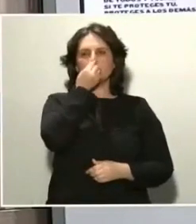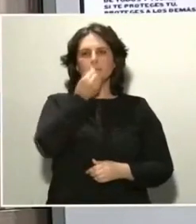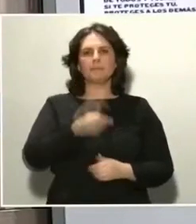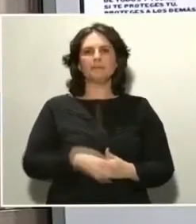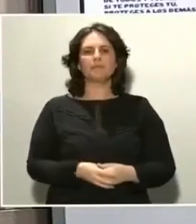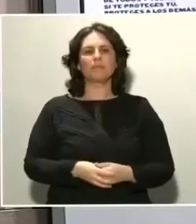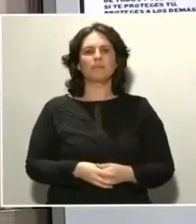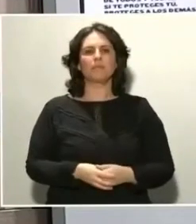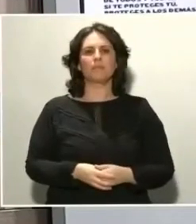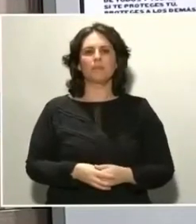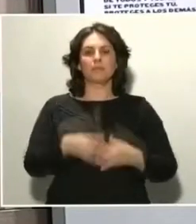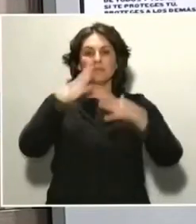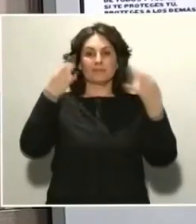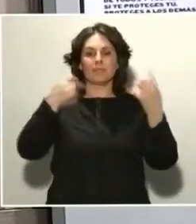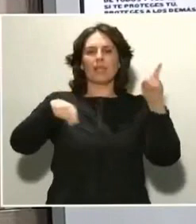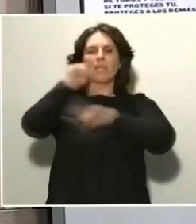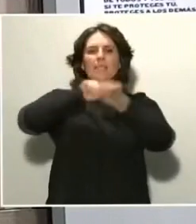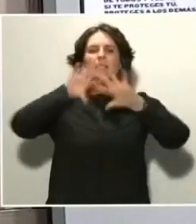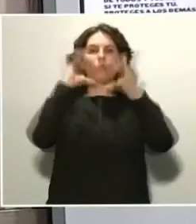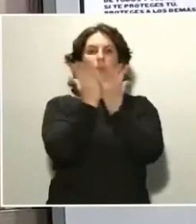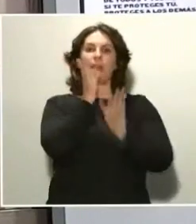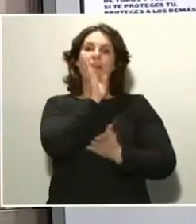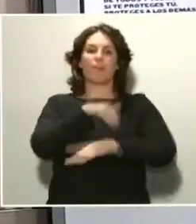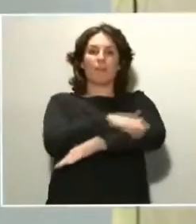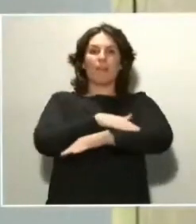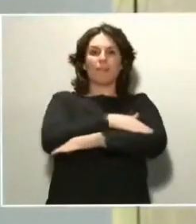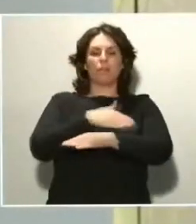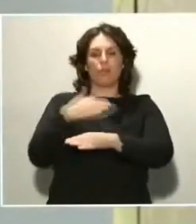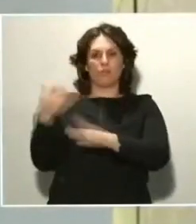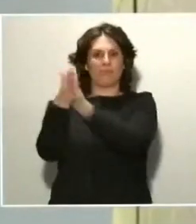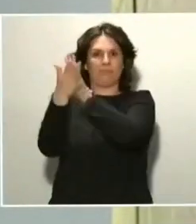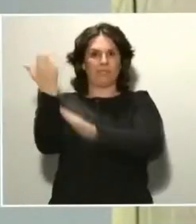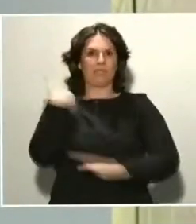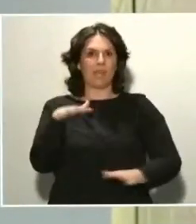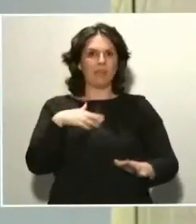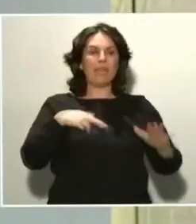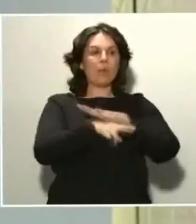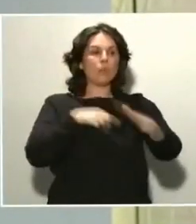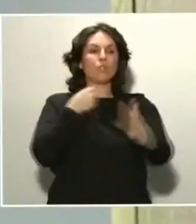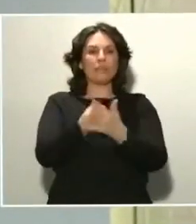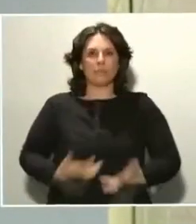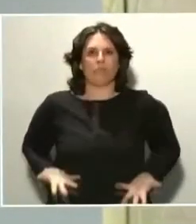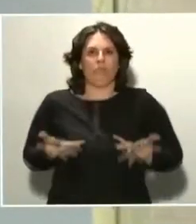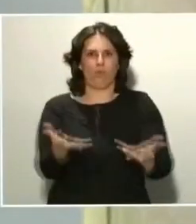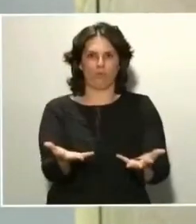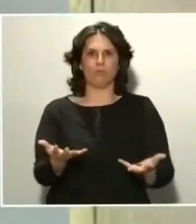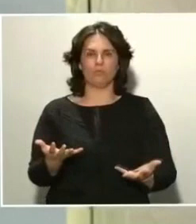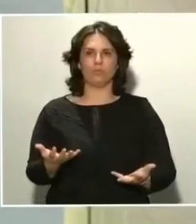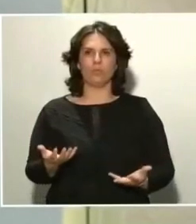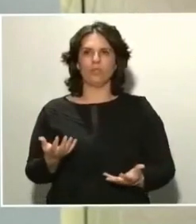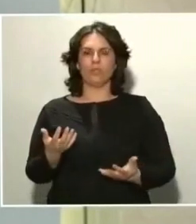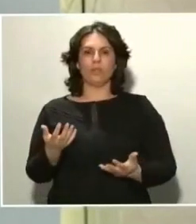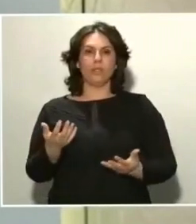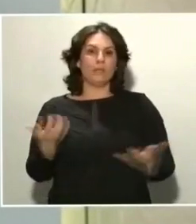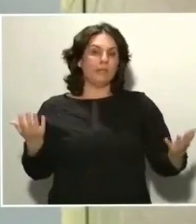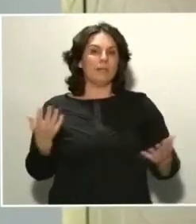el ministro de Sanidad, estamos tratando de resolverla poniendo todos los medios a nuestro alcance. Mientras tanto, la ciencia trabaja contra el